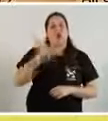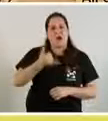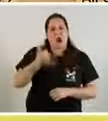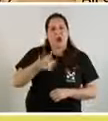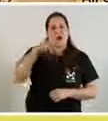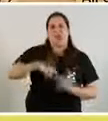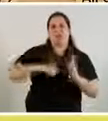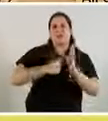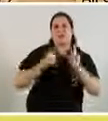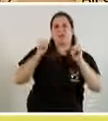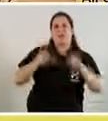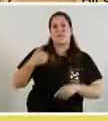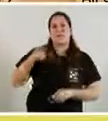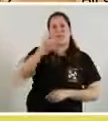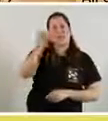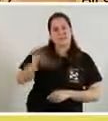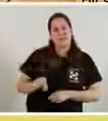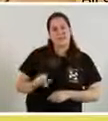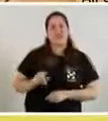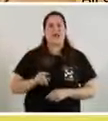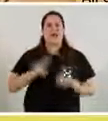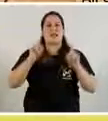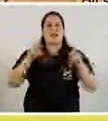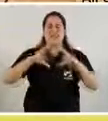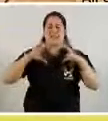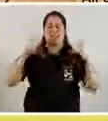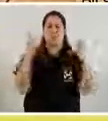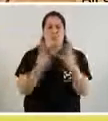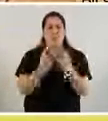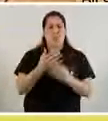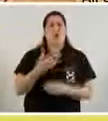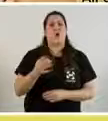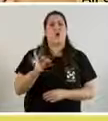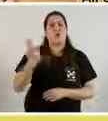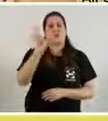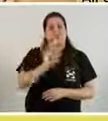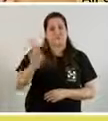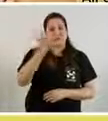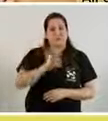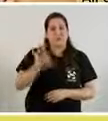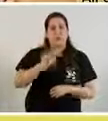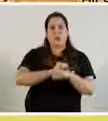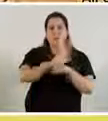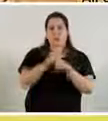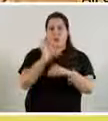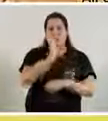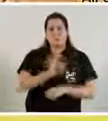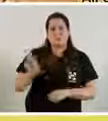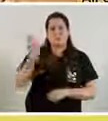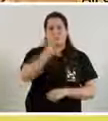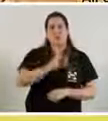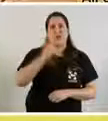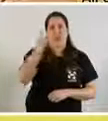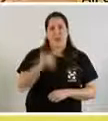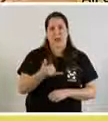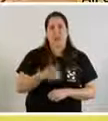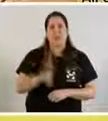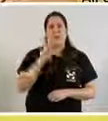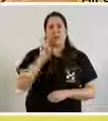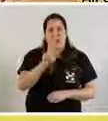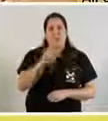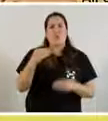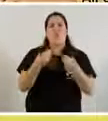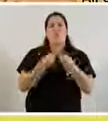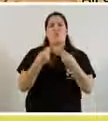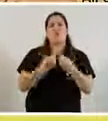y está circulando y mucho también en el mundo. Estamos viendo todos los días el caso de